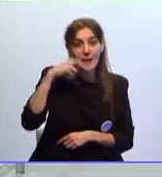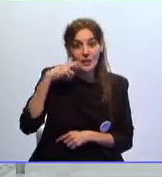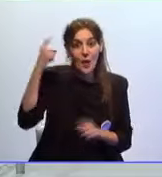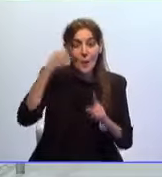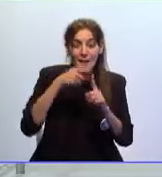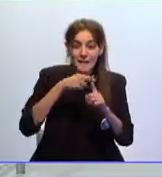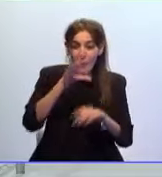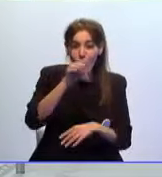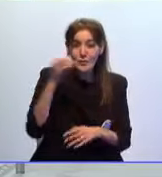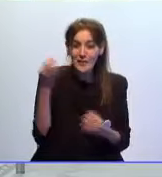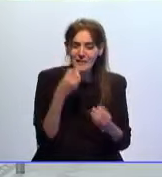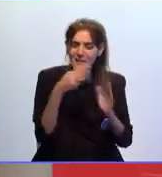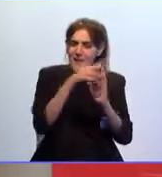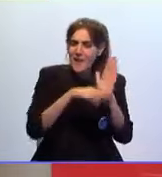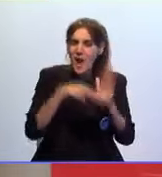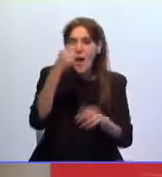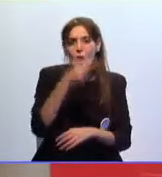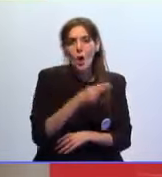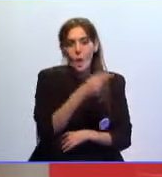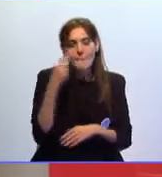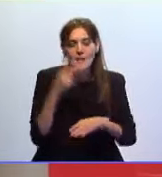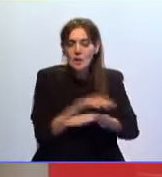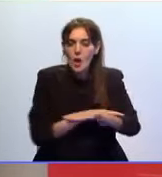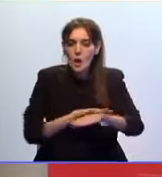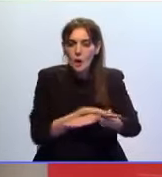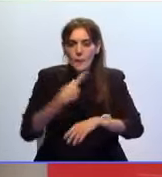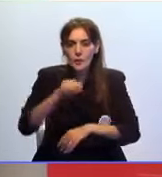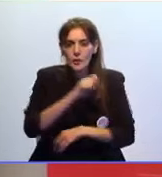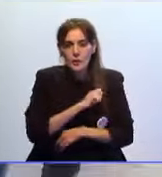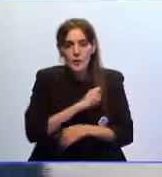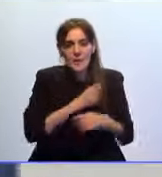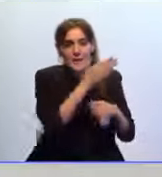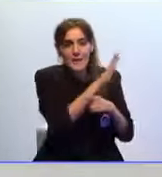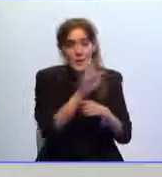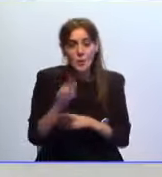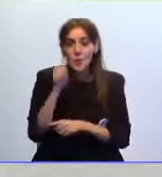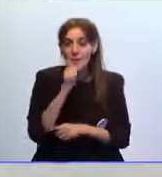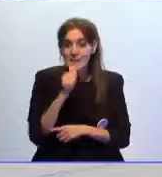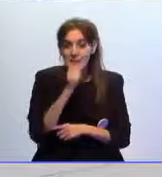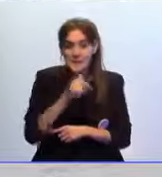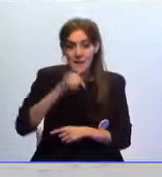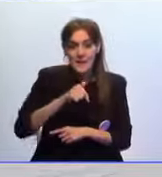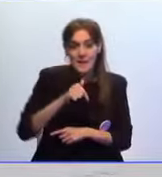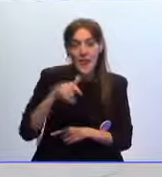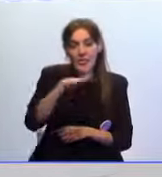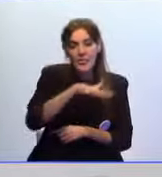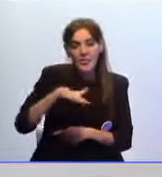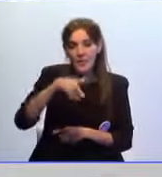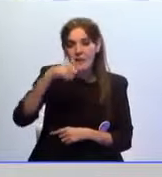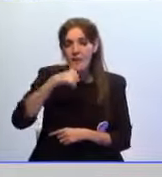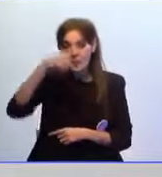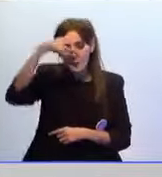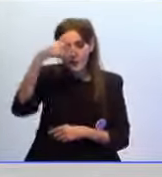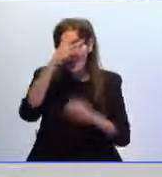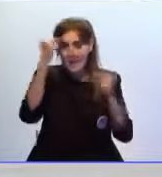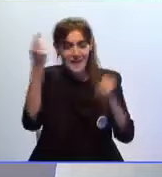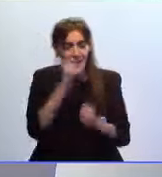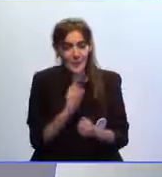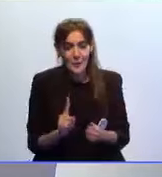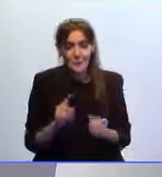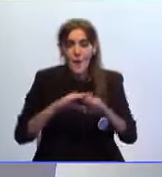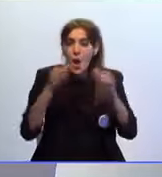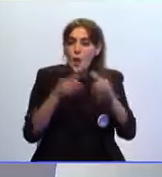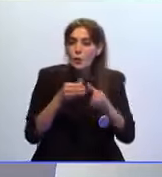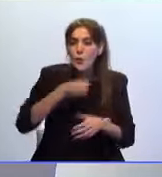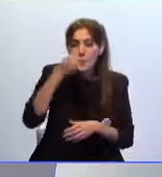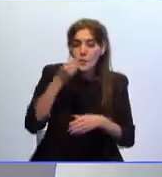entendiendo que ello refleja el compromiso del gobierno de España y demuestra que Sánchez no se olvida de ambos territorios desde el PSOE también valoran